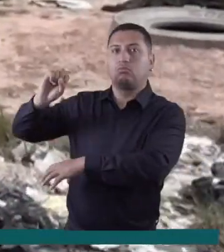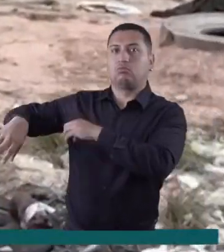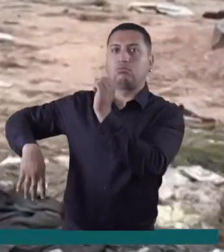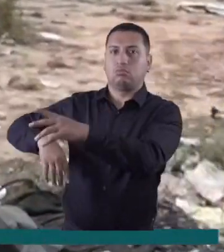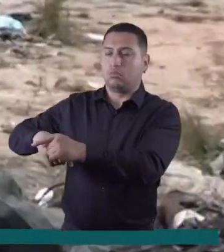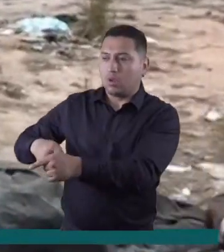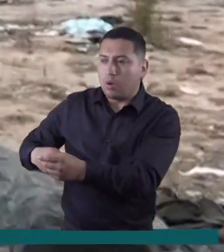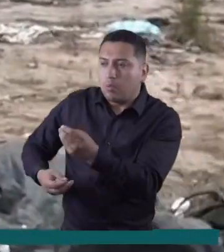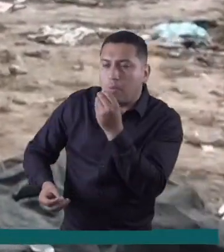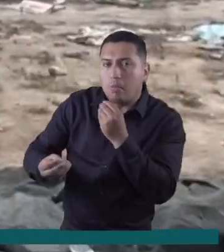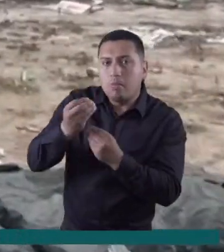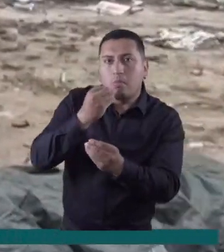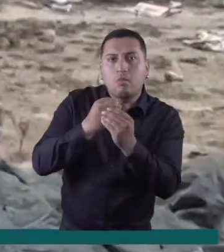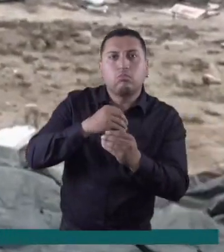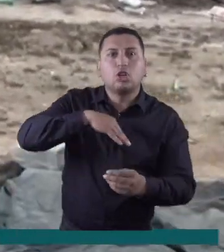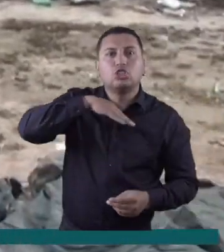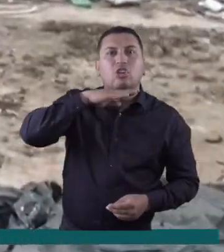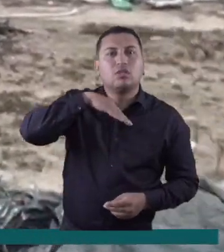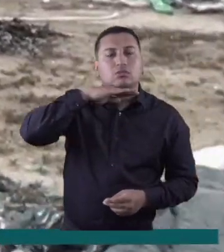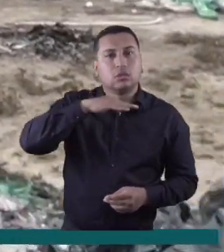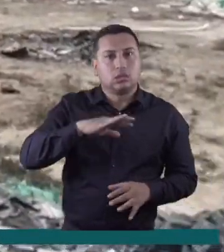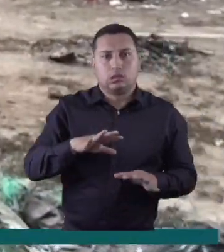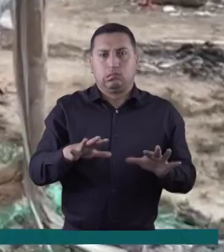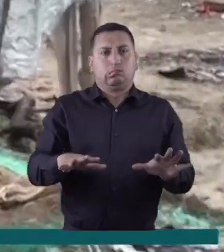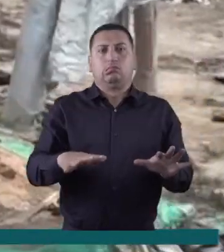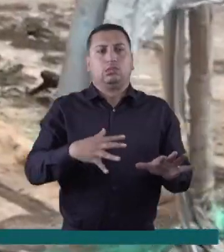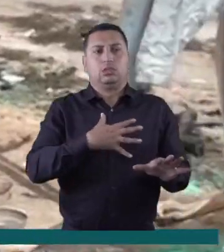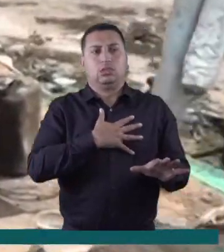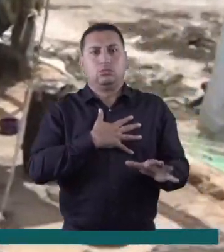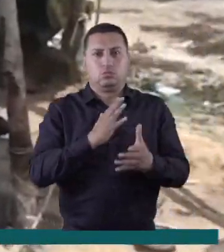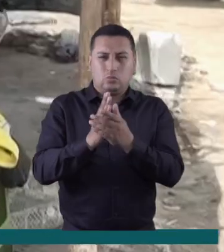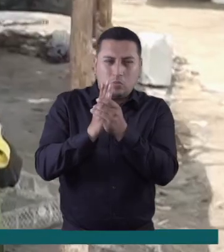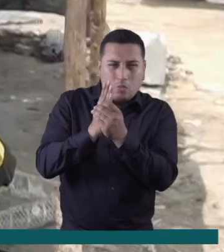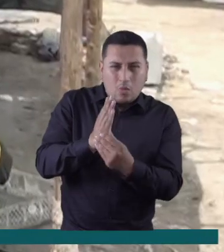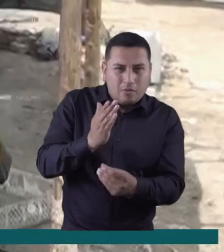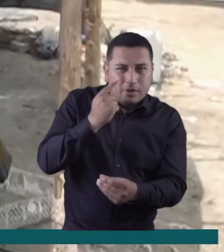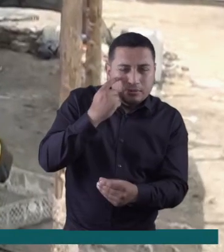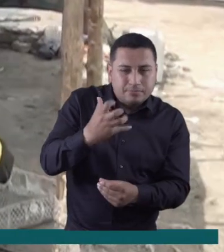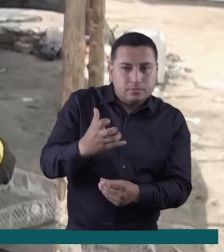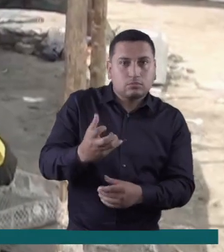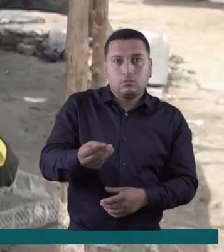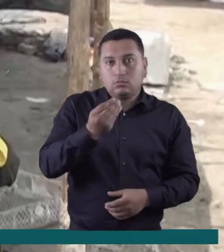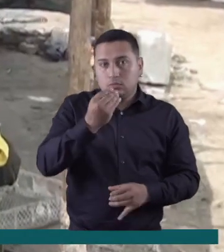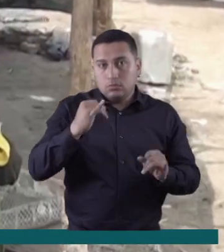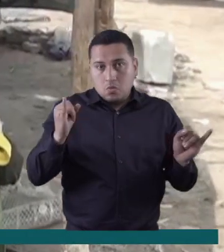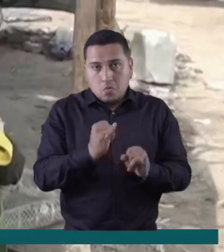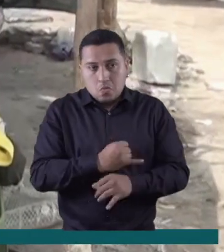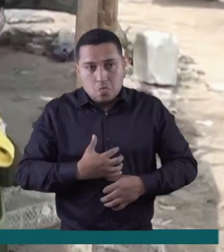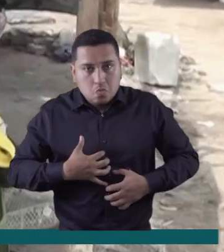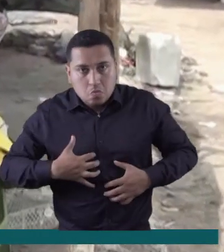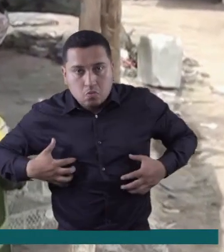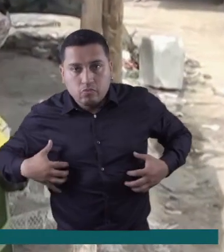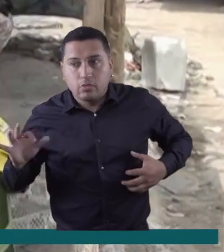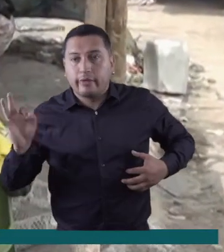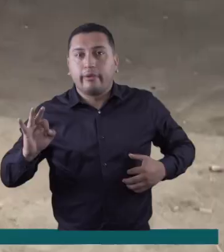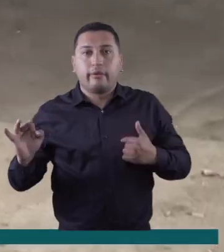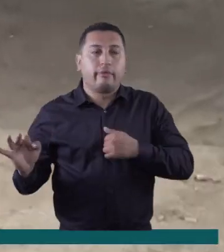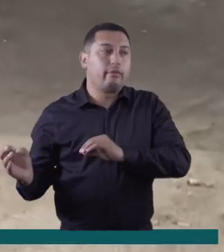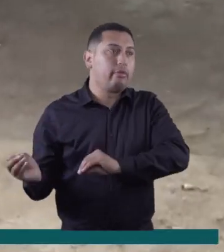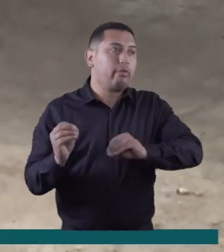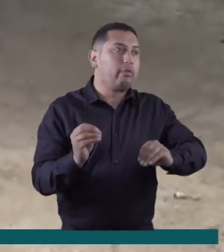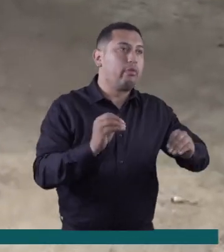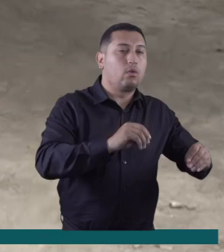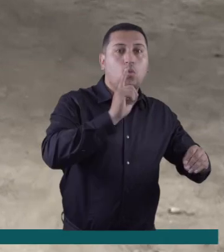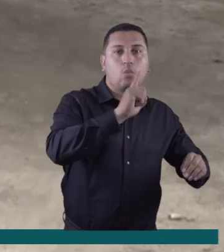relleno sanitario captó la atención de muchos. No obstante, la pobreza extrema, la desnutrición y el desplazamiento por causa de la temporada